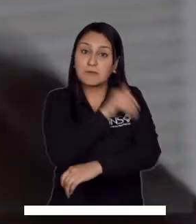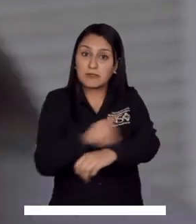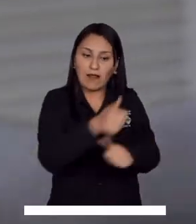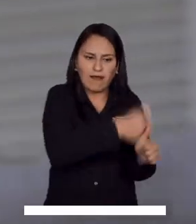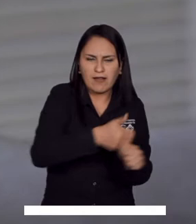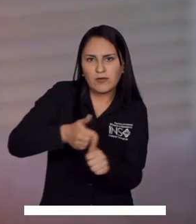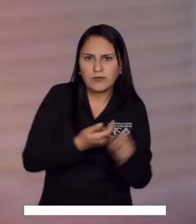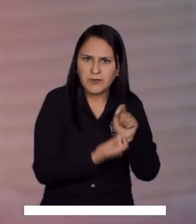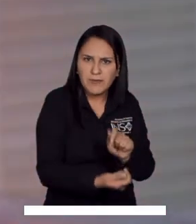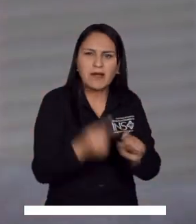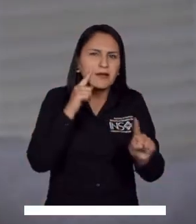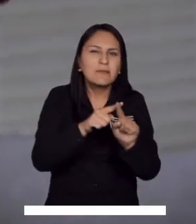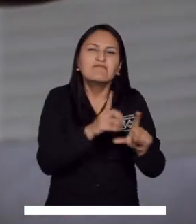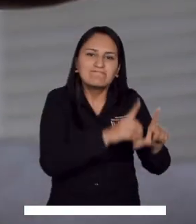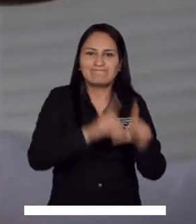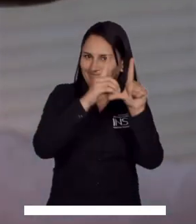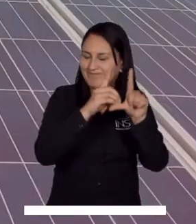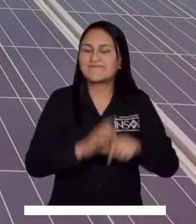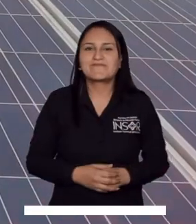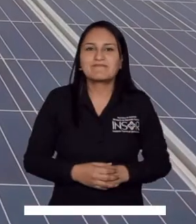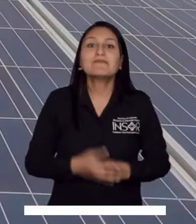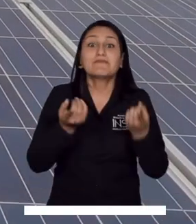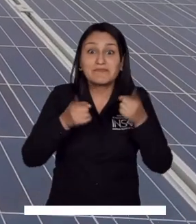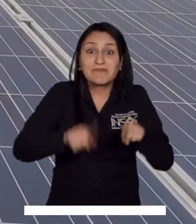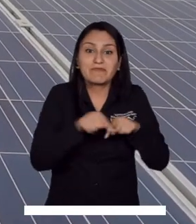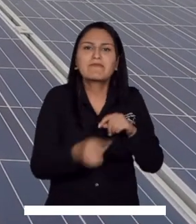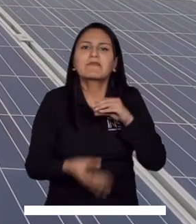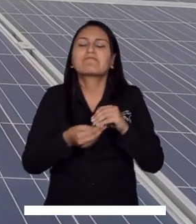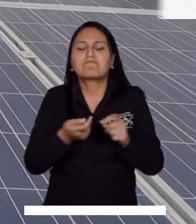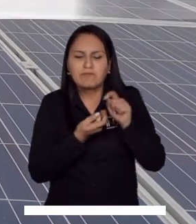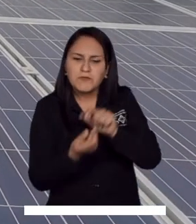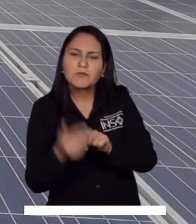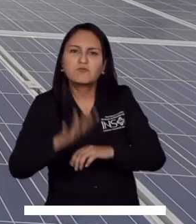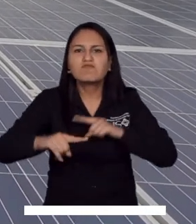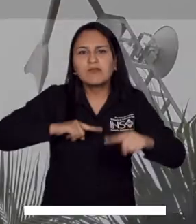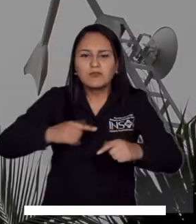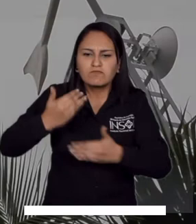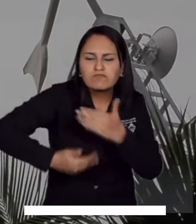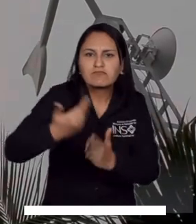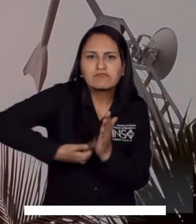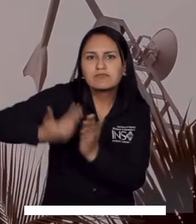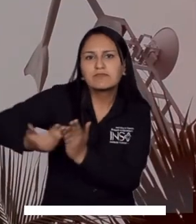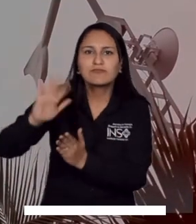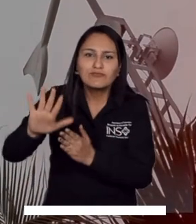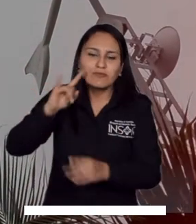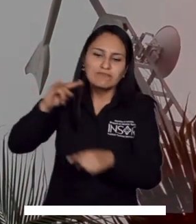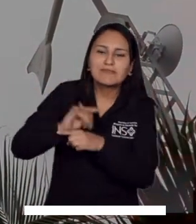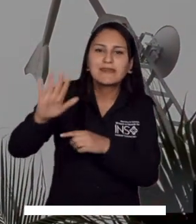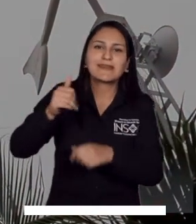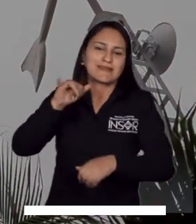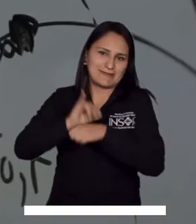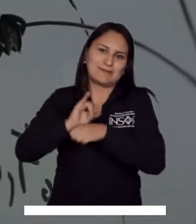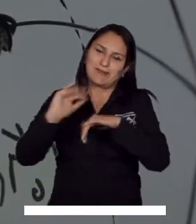237.5 millones por candidato para el programa de doctorado, además de los costos de administración del crédito